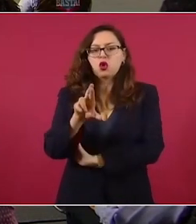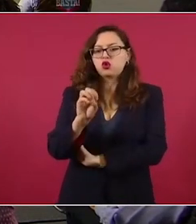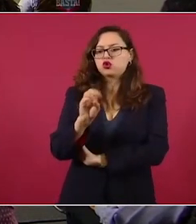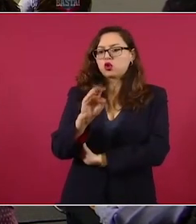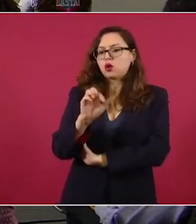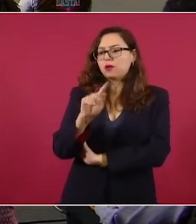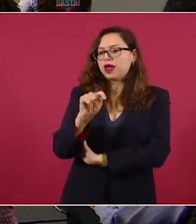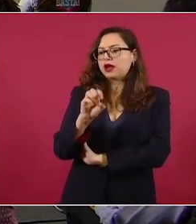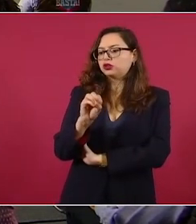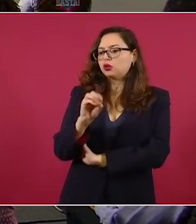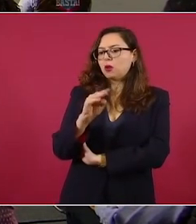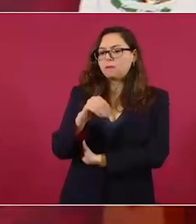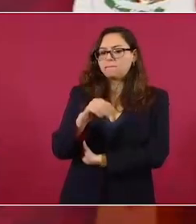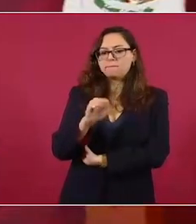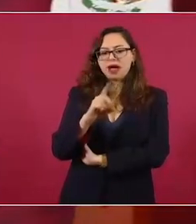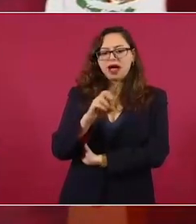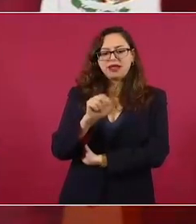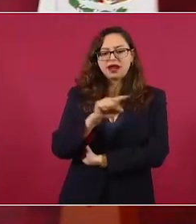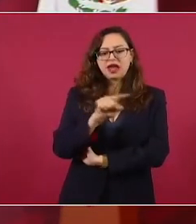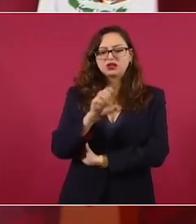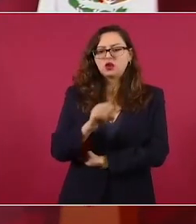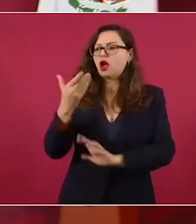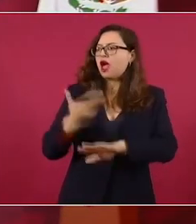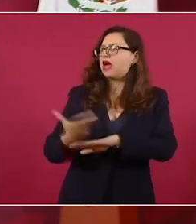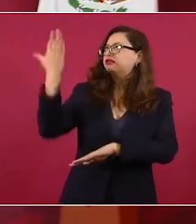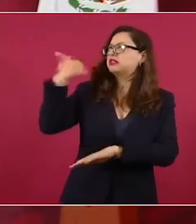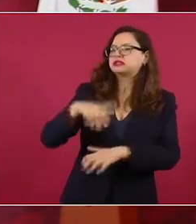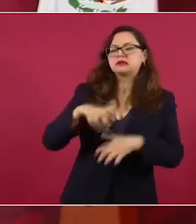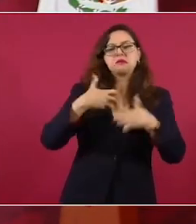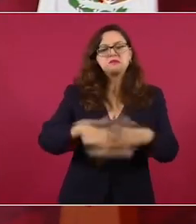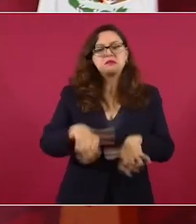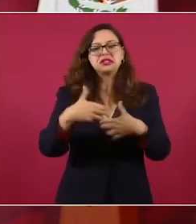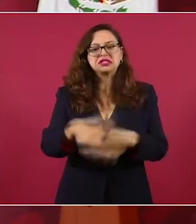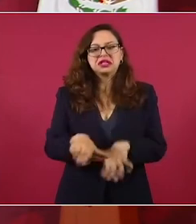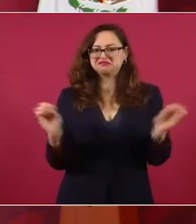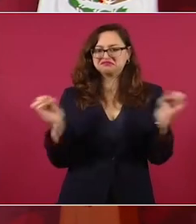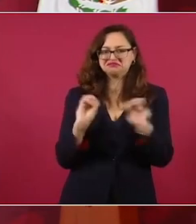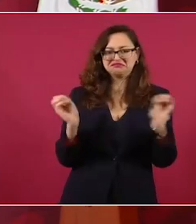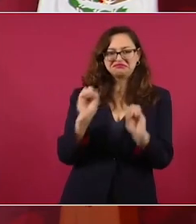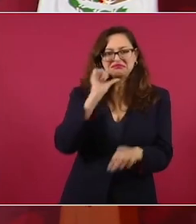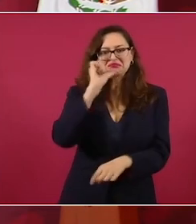¿Cuántos años llevaba sin marchar Vicente Fox?